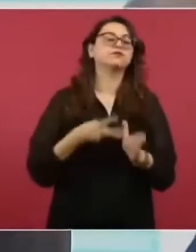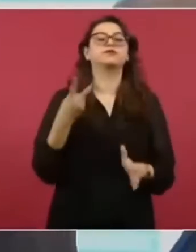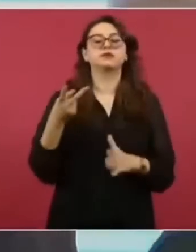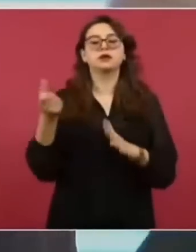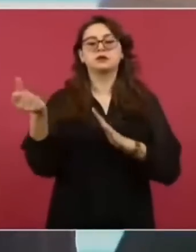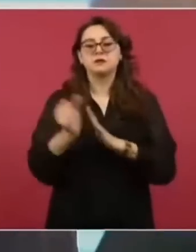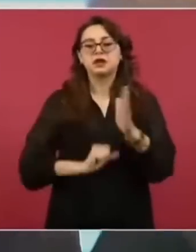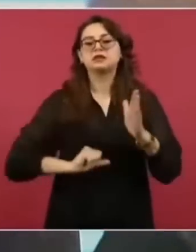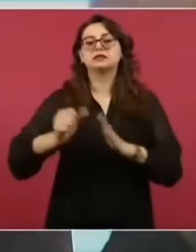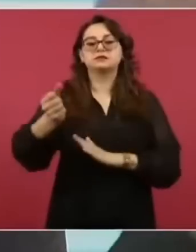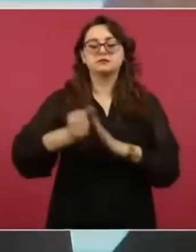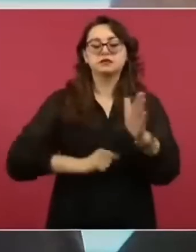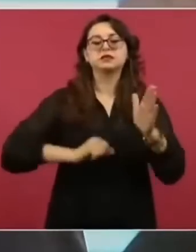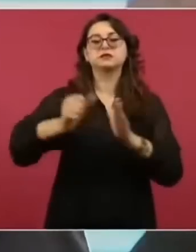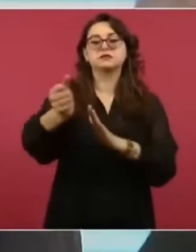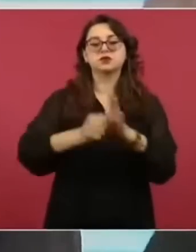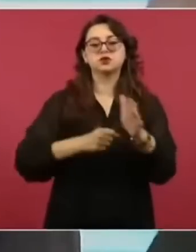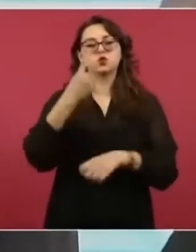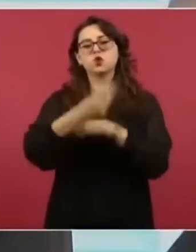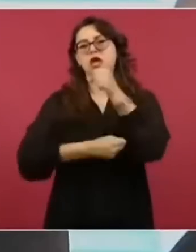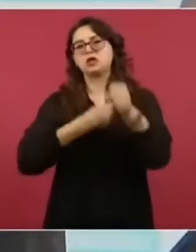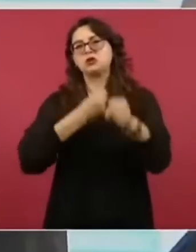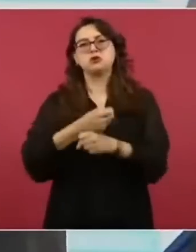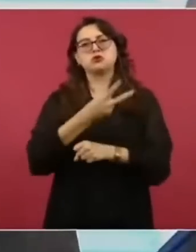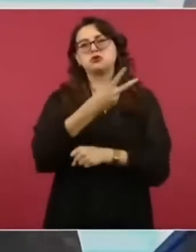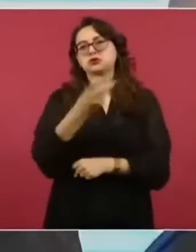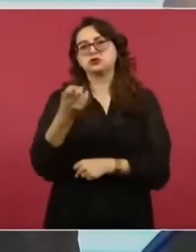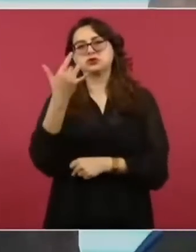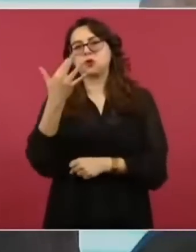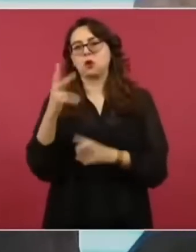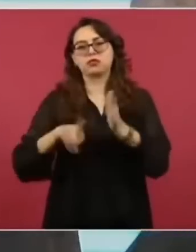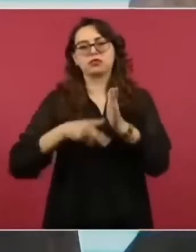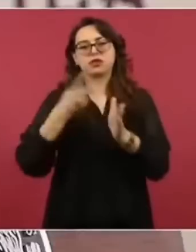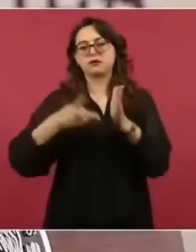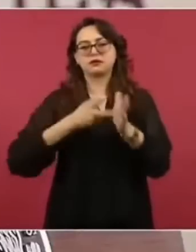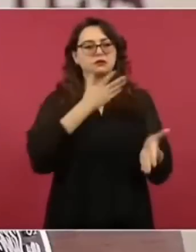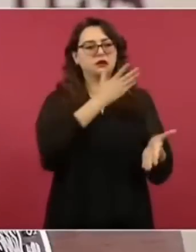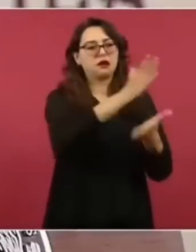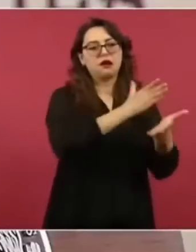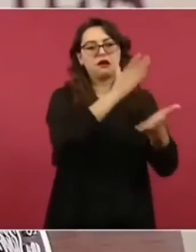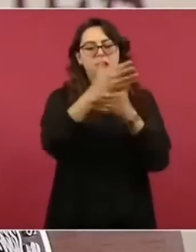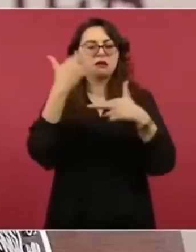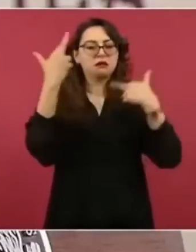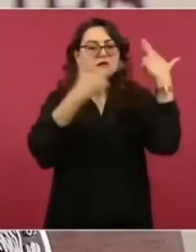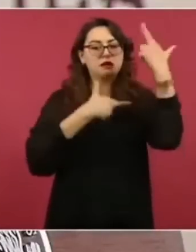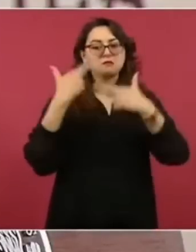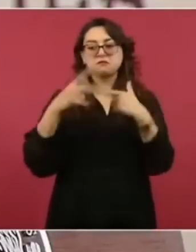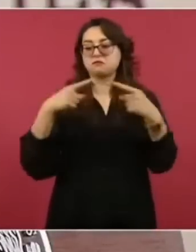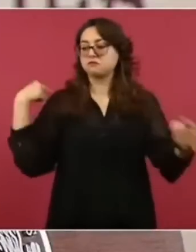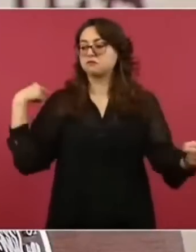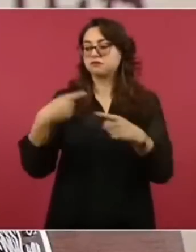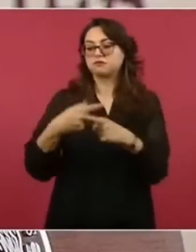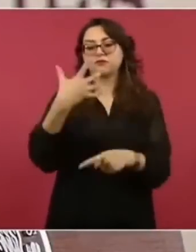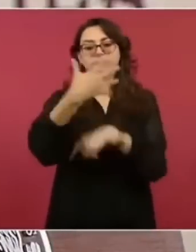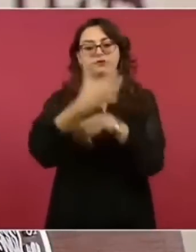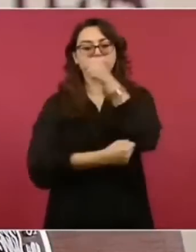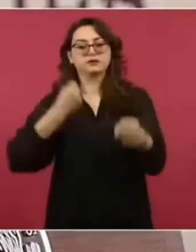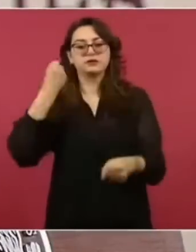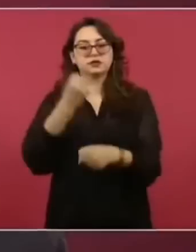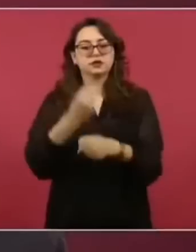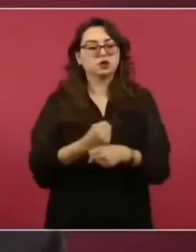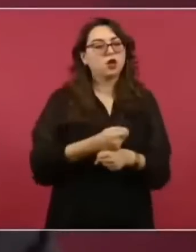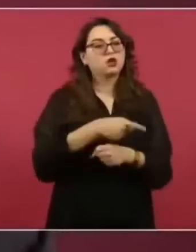250 durante todo el año y en esta administración se han clausurado 47 casinos